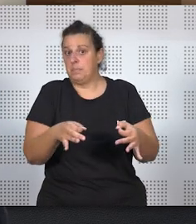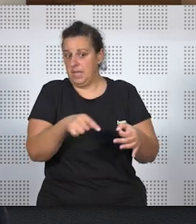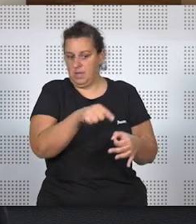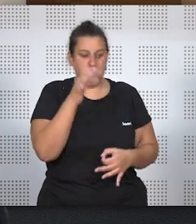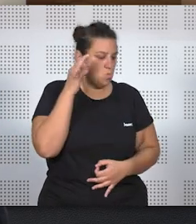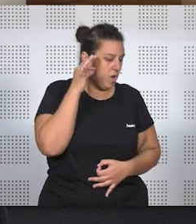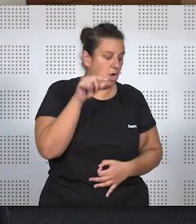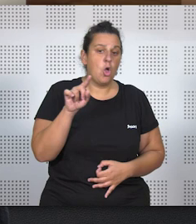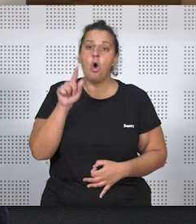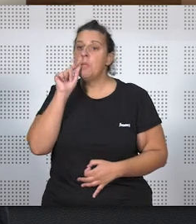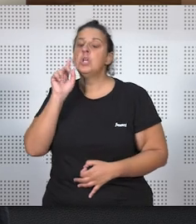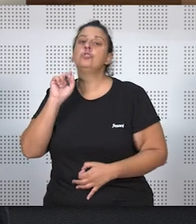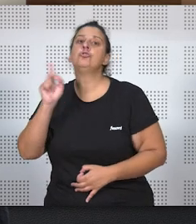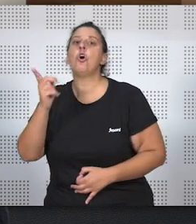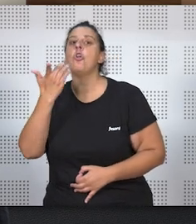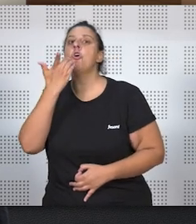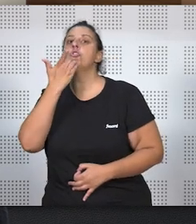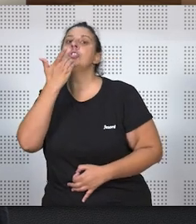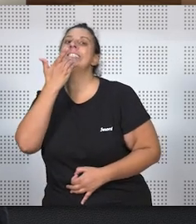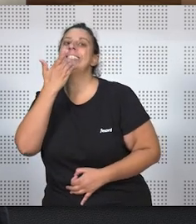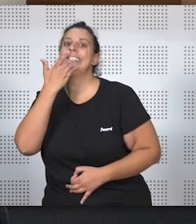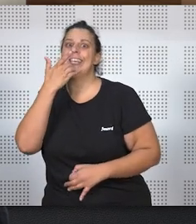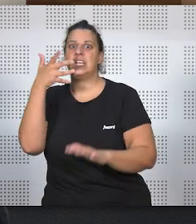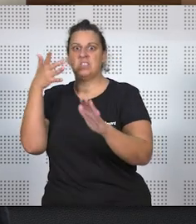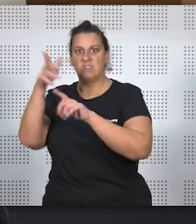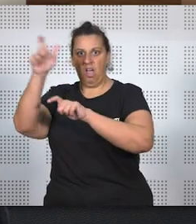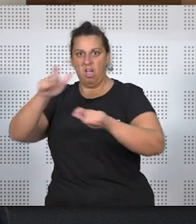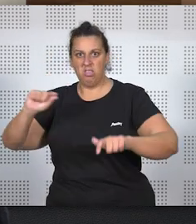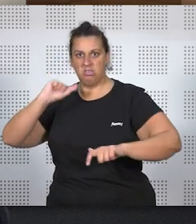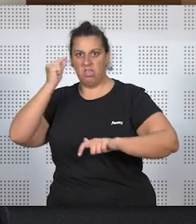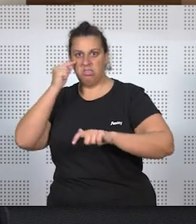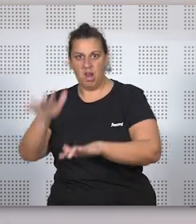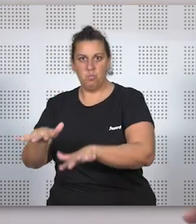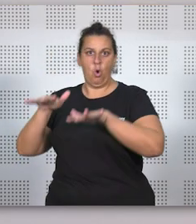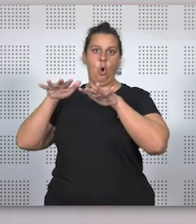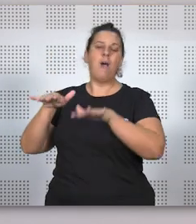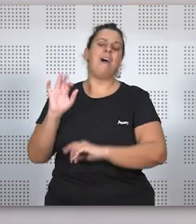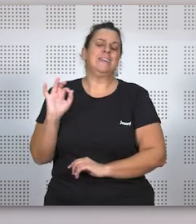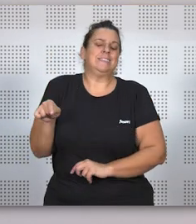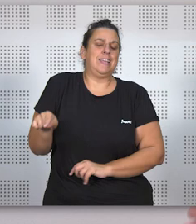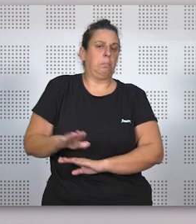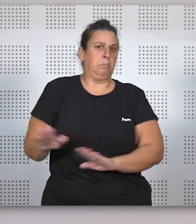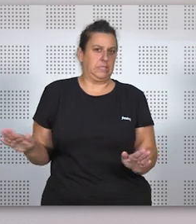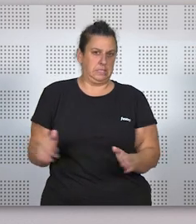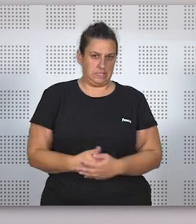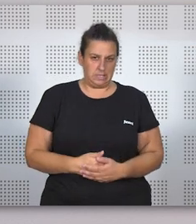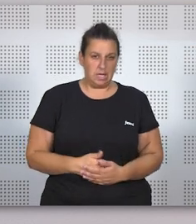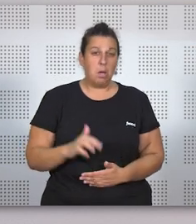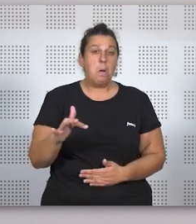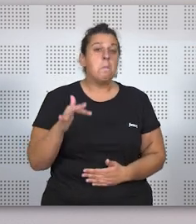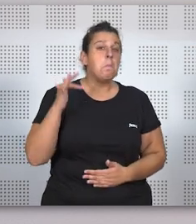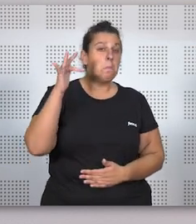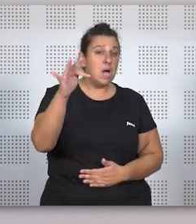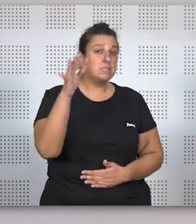mientras que para el hombre, solo si esa infidelidad significa un escándalo público. A todo esto añade